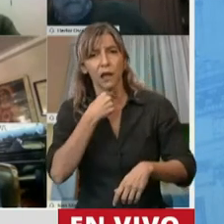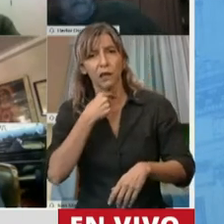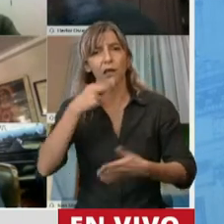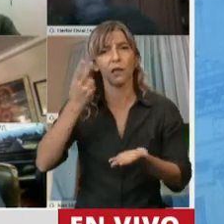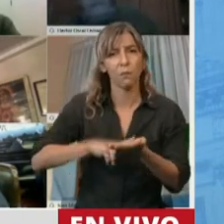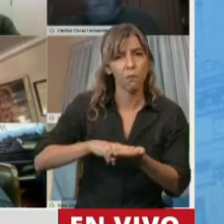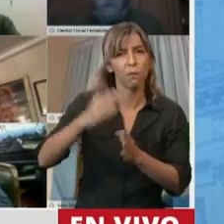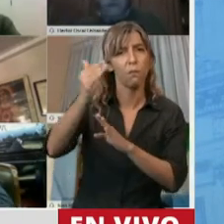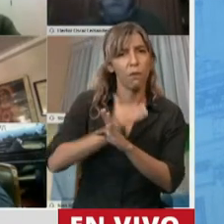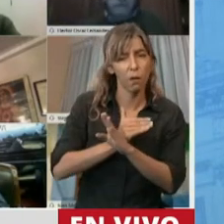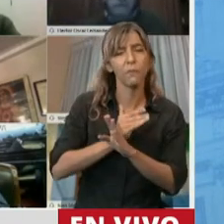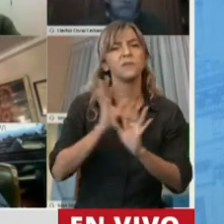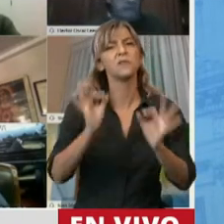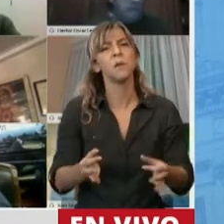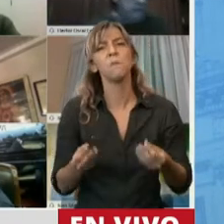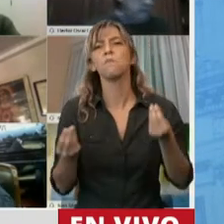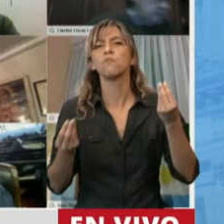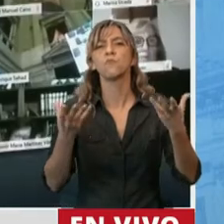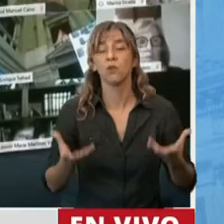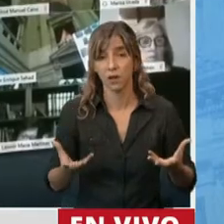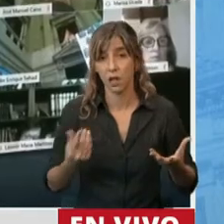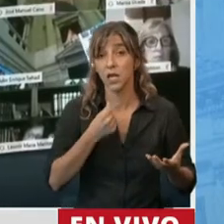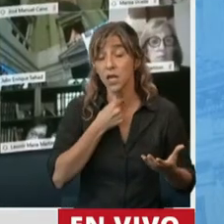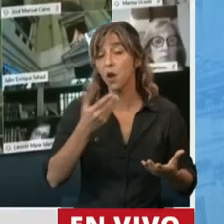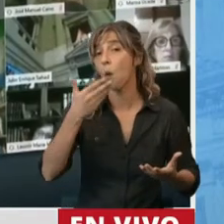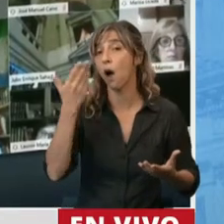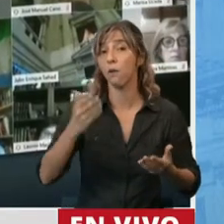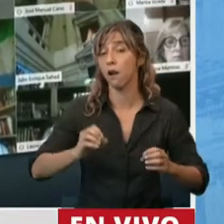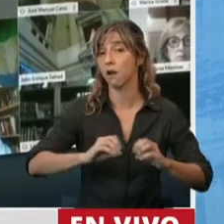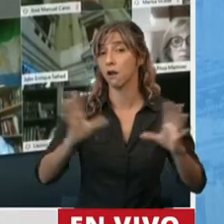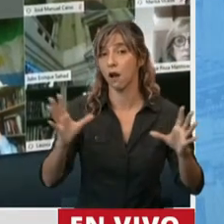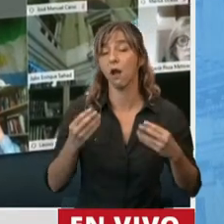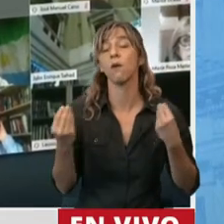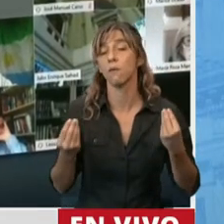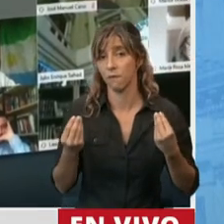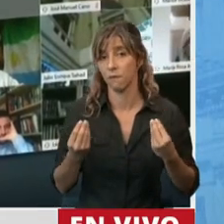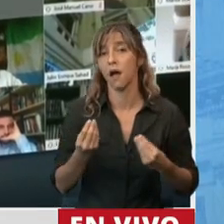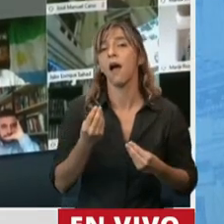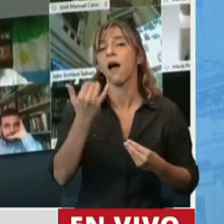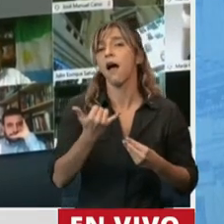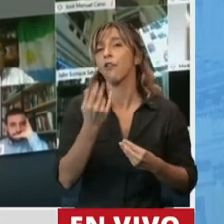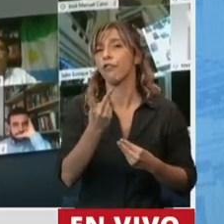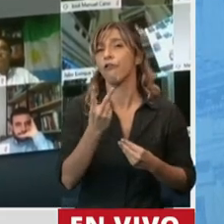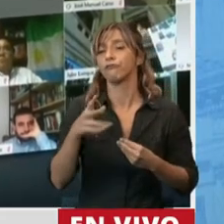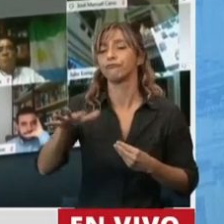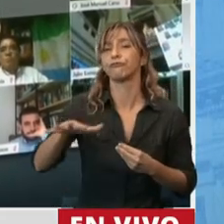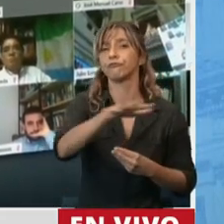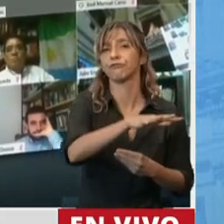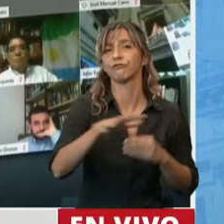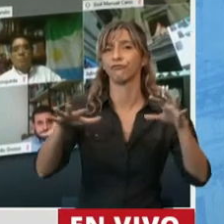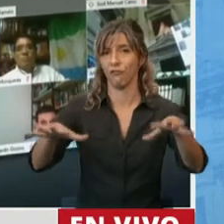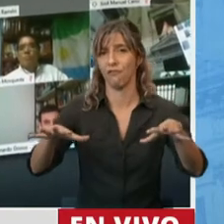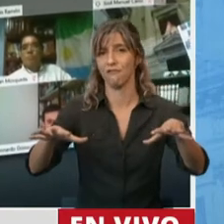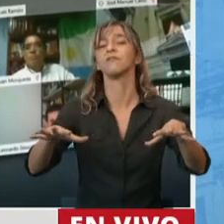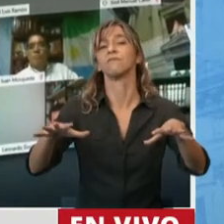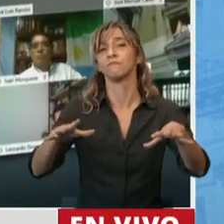por qué? Y yo esto lo quiero decir y hablar para dos sectores de la sociedad. Uno de ellos es para los dueños